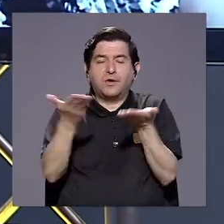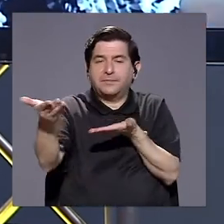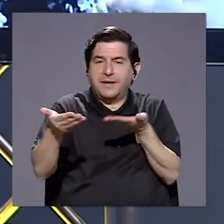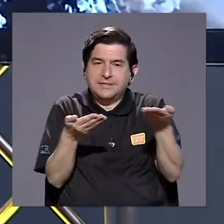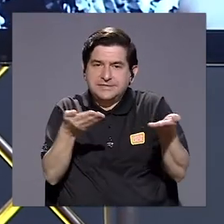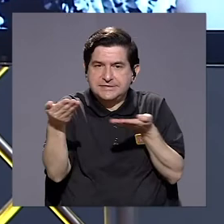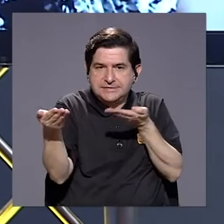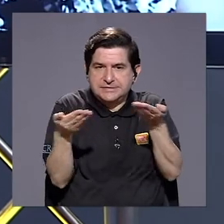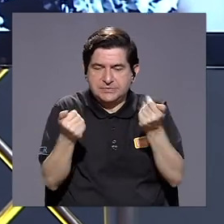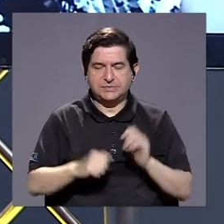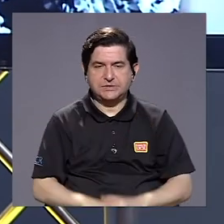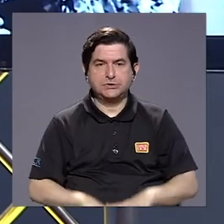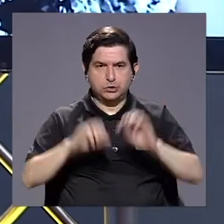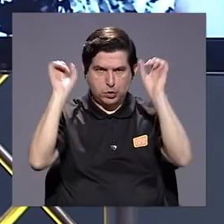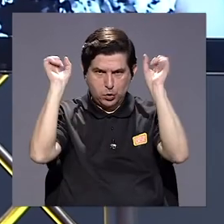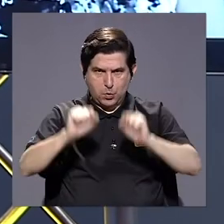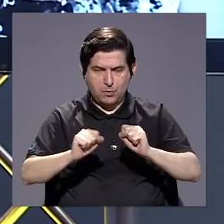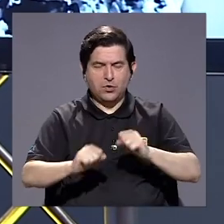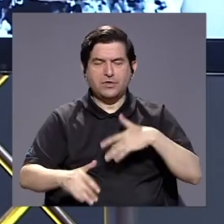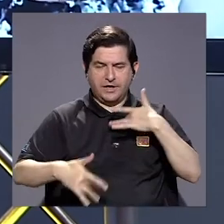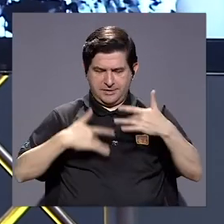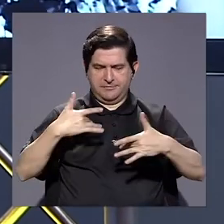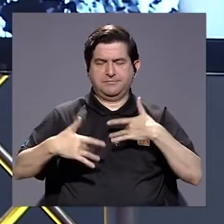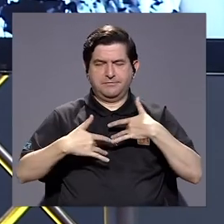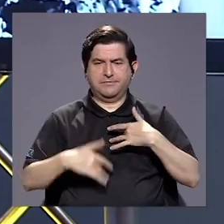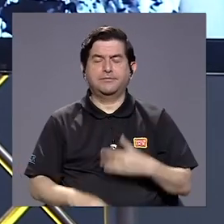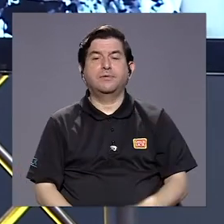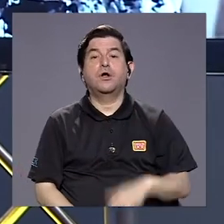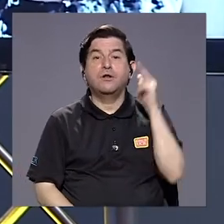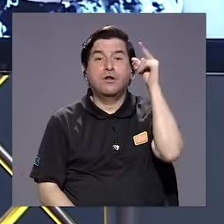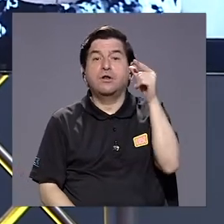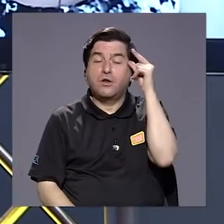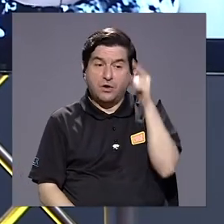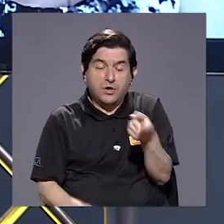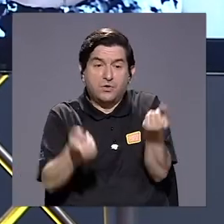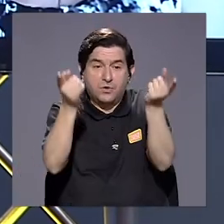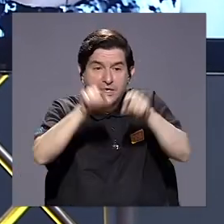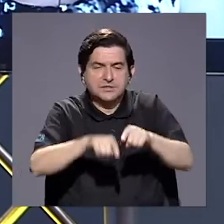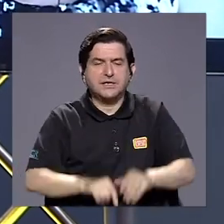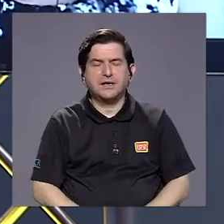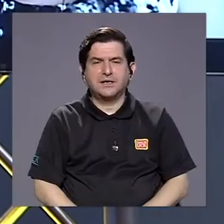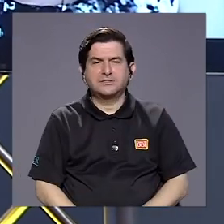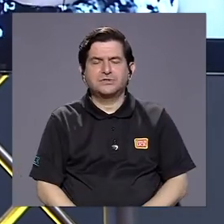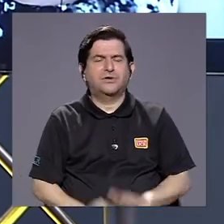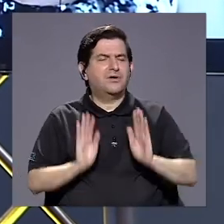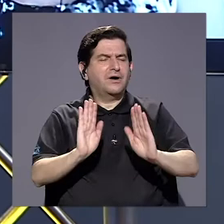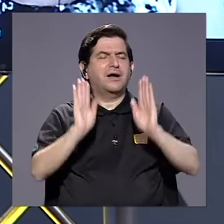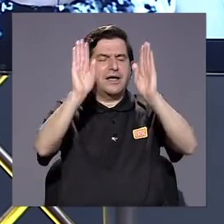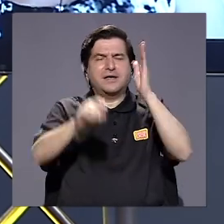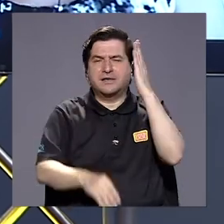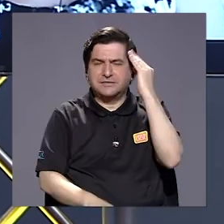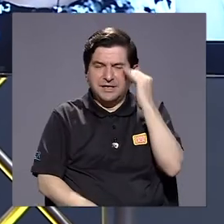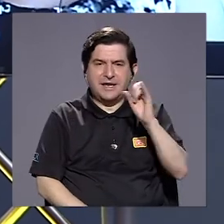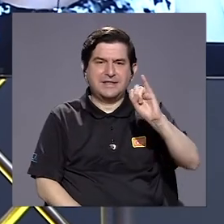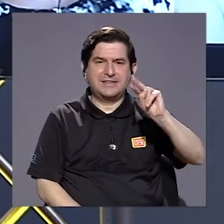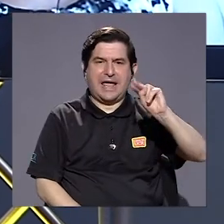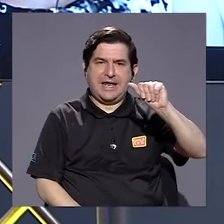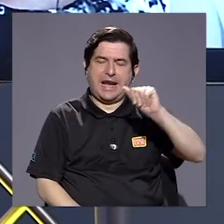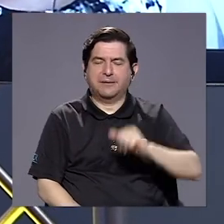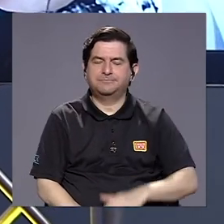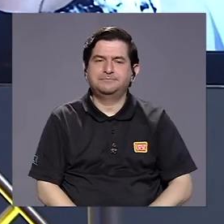el servicio para que pueda ser sensible. Aquí tenemos por supuesto, por ejemplo, una excelente experiencia por parte de Lina